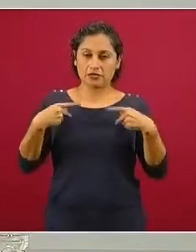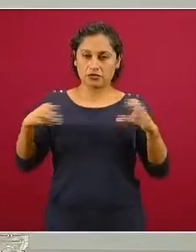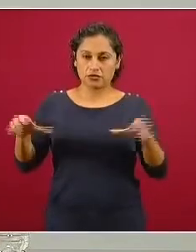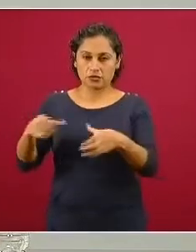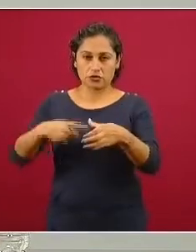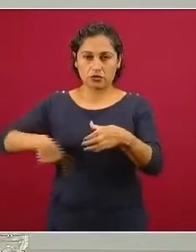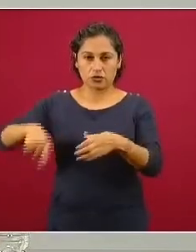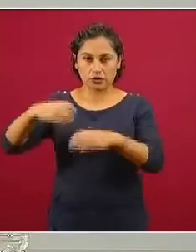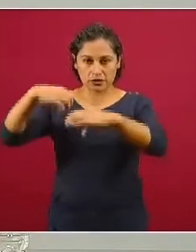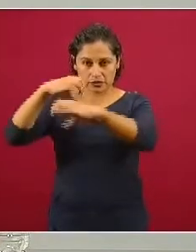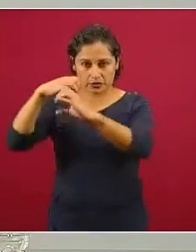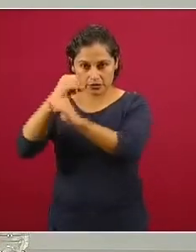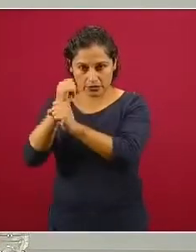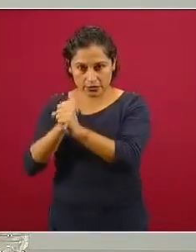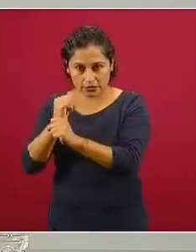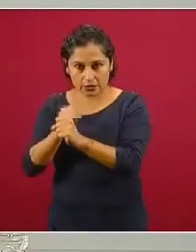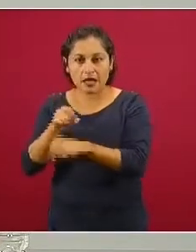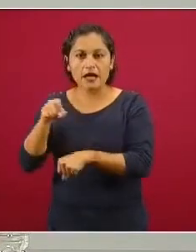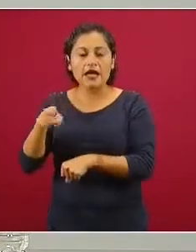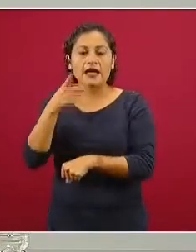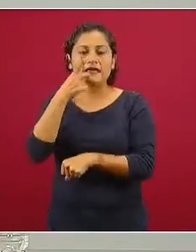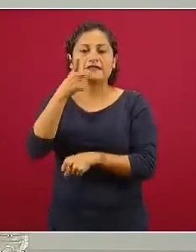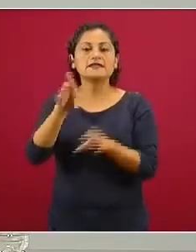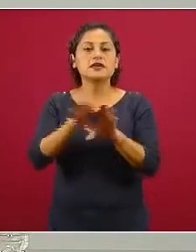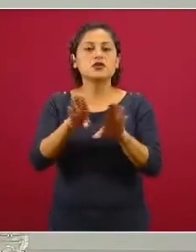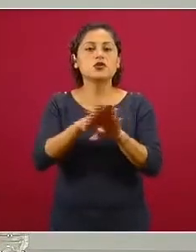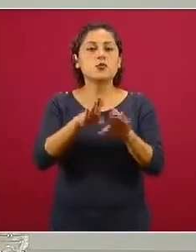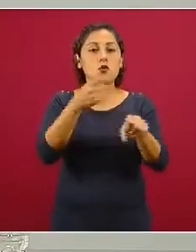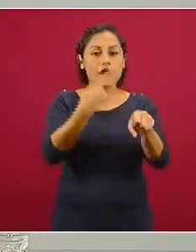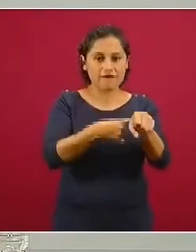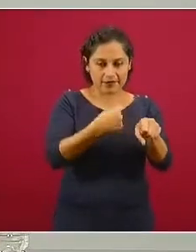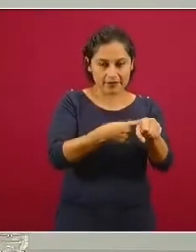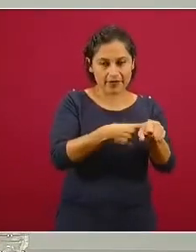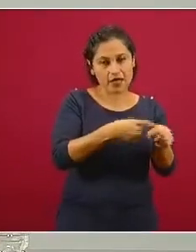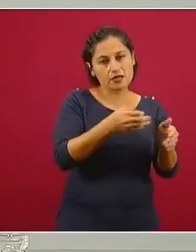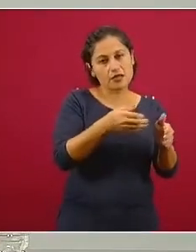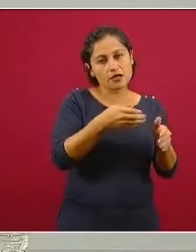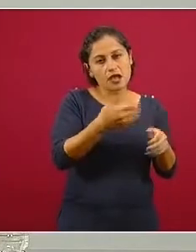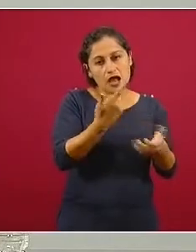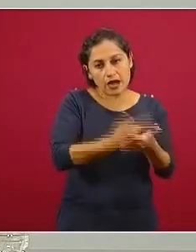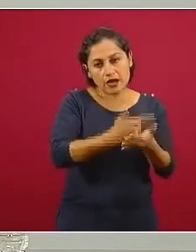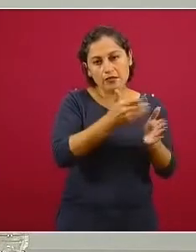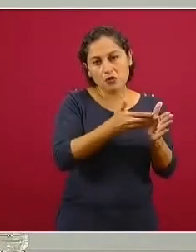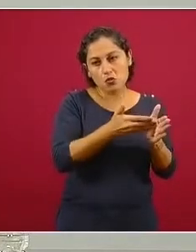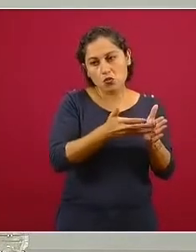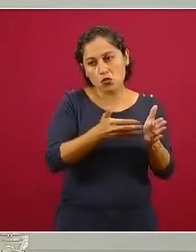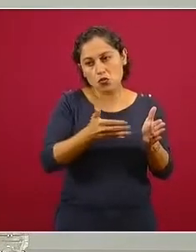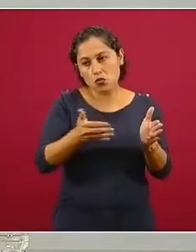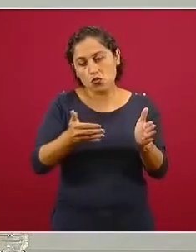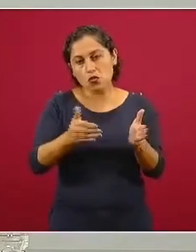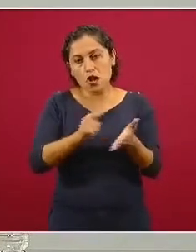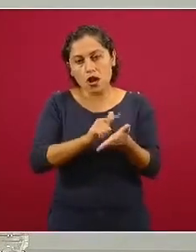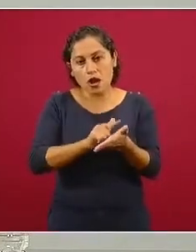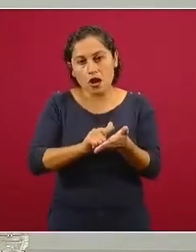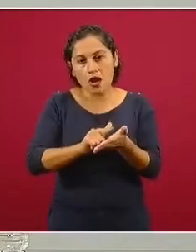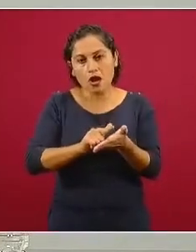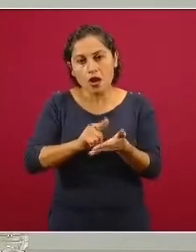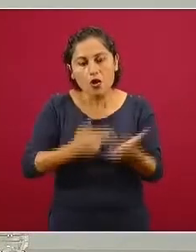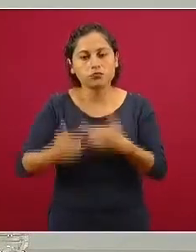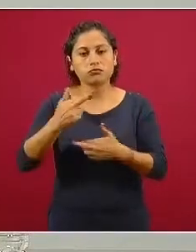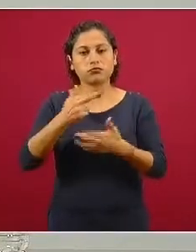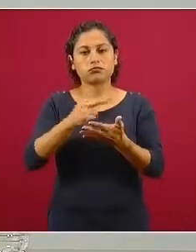positividad prolongada que el caso de reinfecciones. Entonces, continuamos en este proceso de investigación.